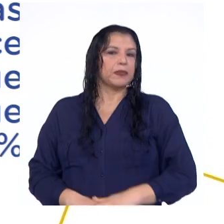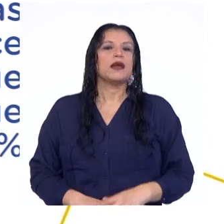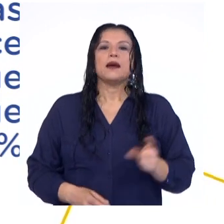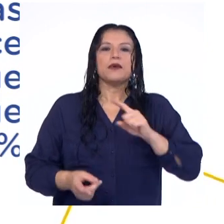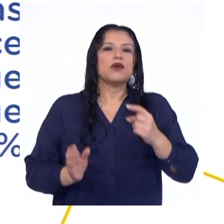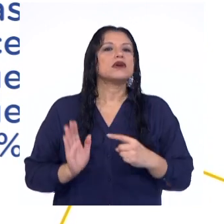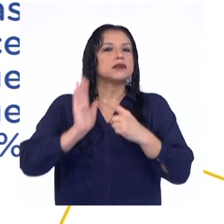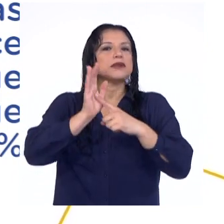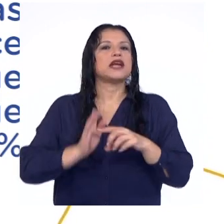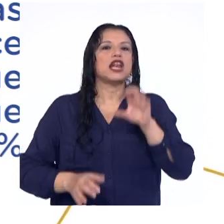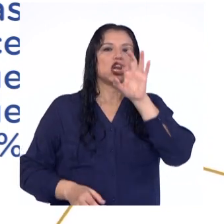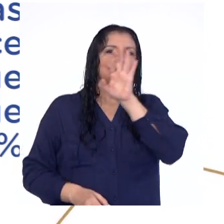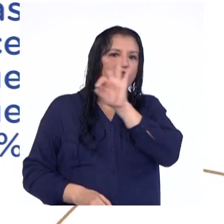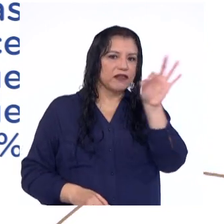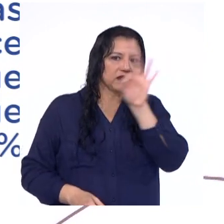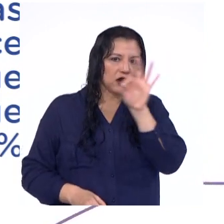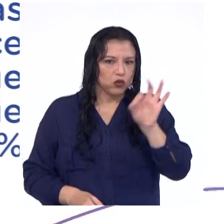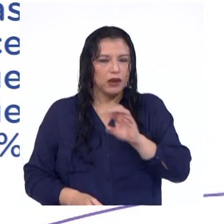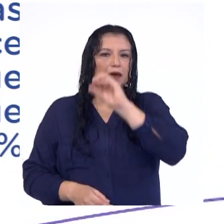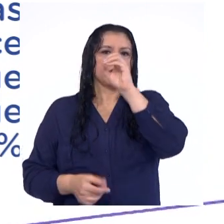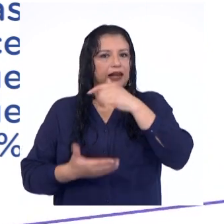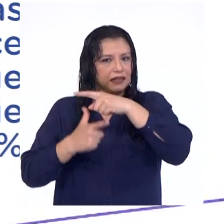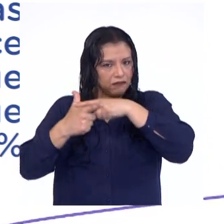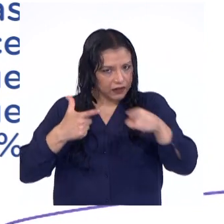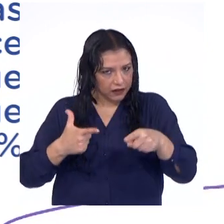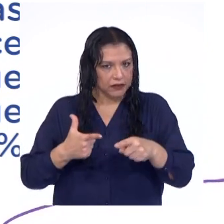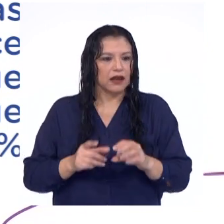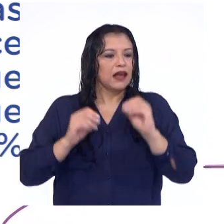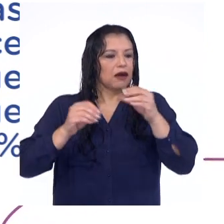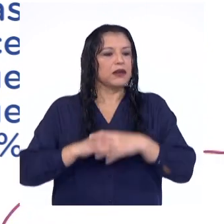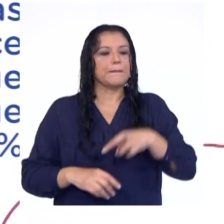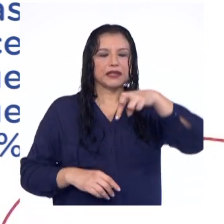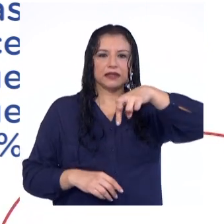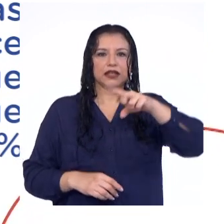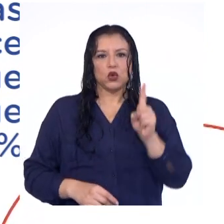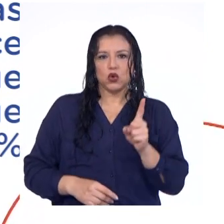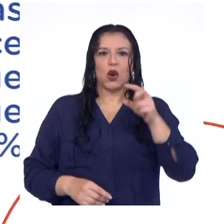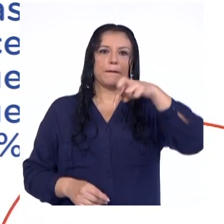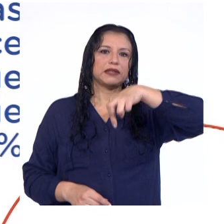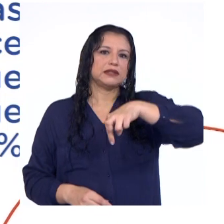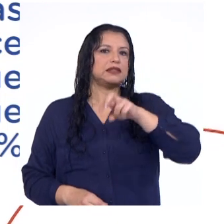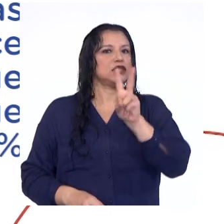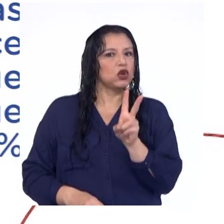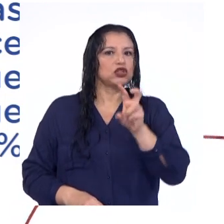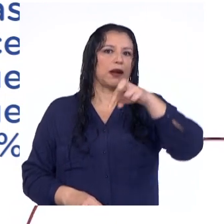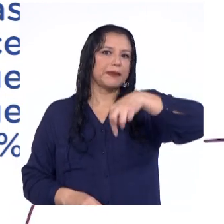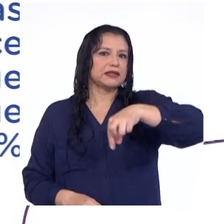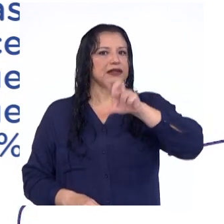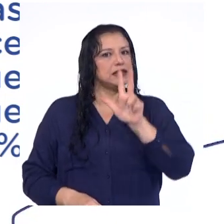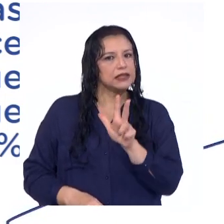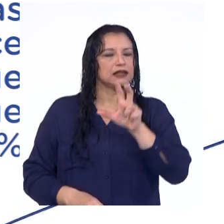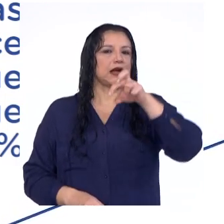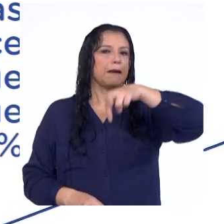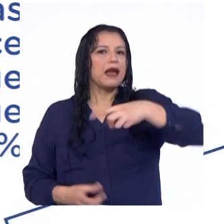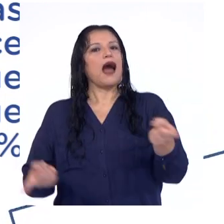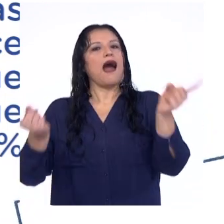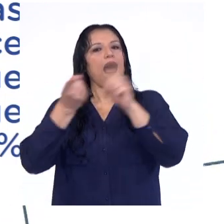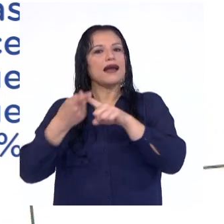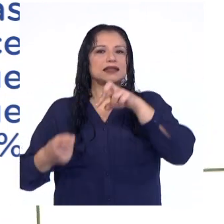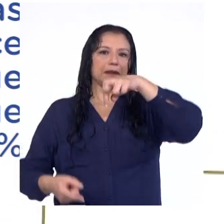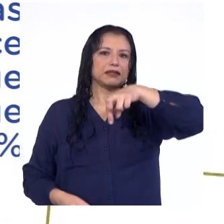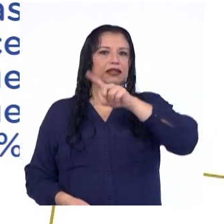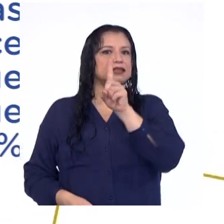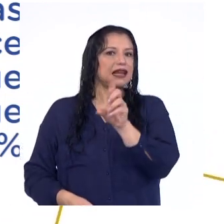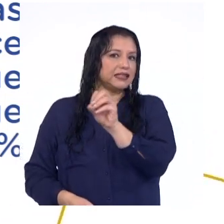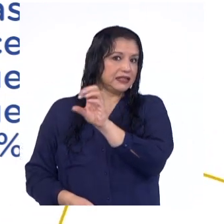99 criterios de división a los que denominaré percentil 1, percentil 2, percentil 3, hasta percentil